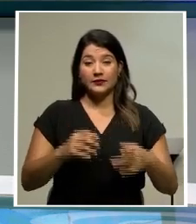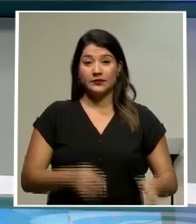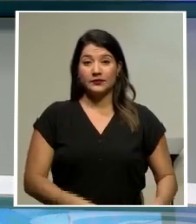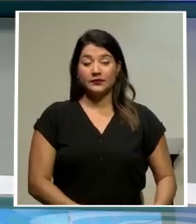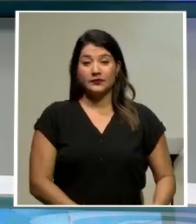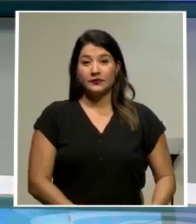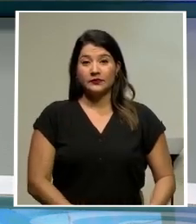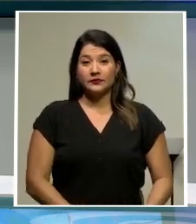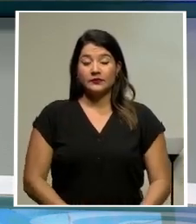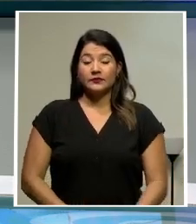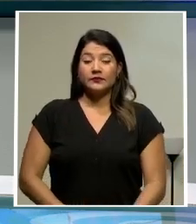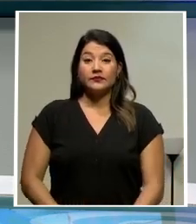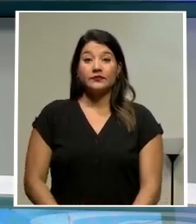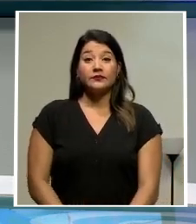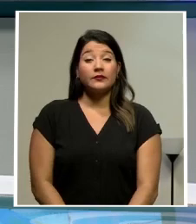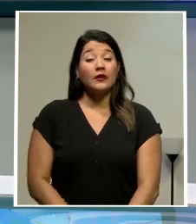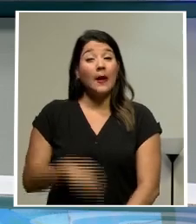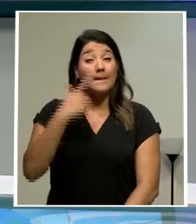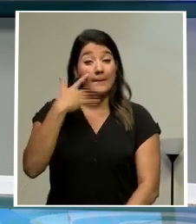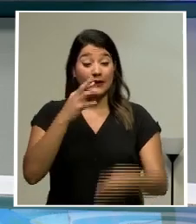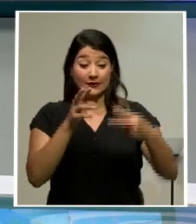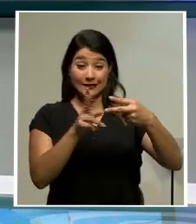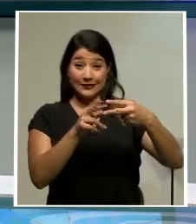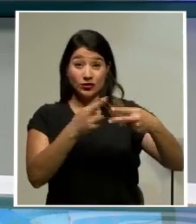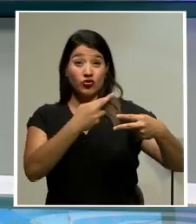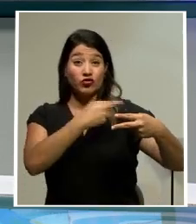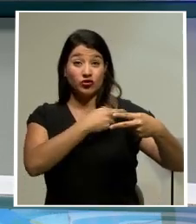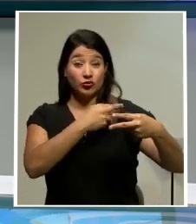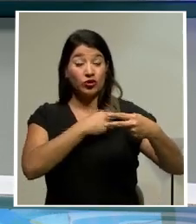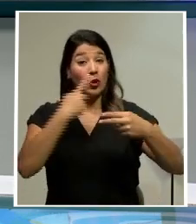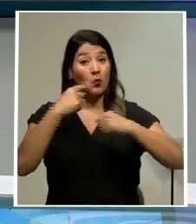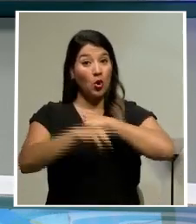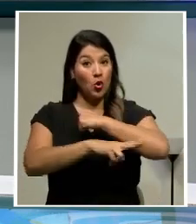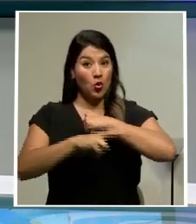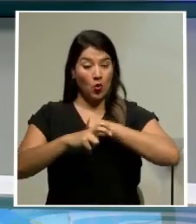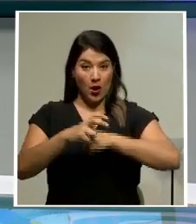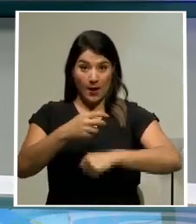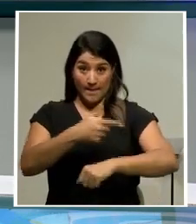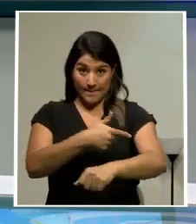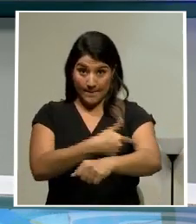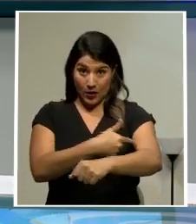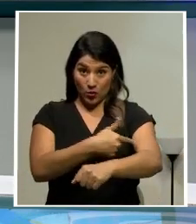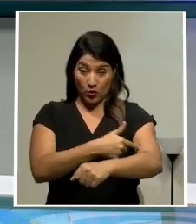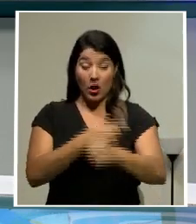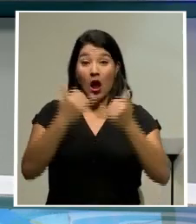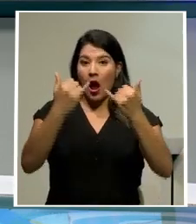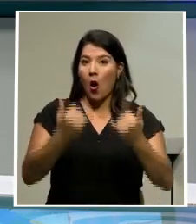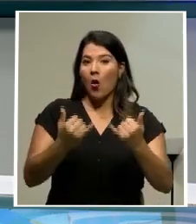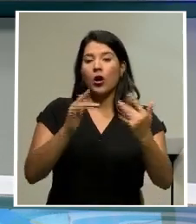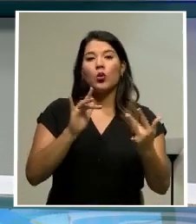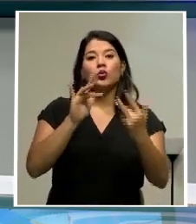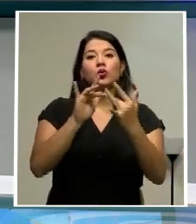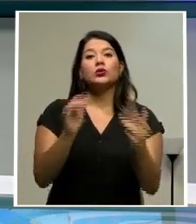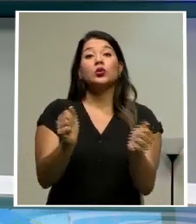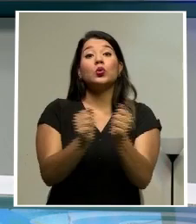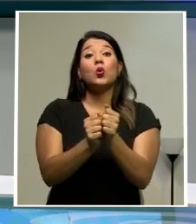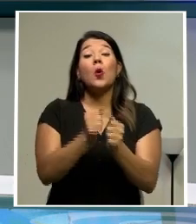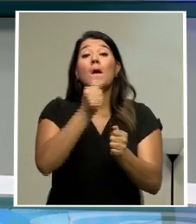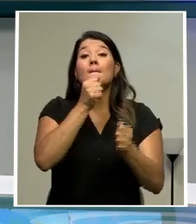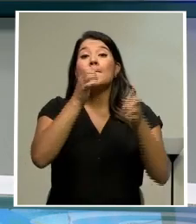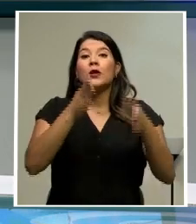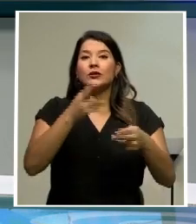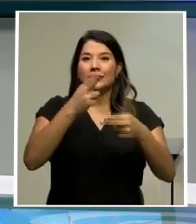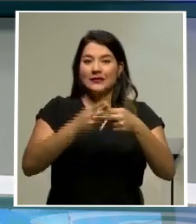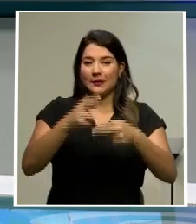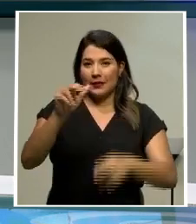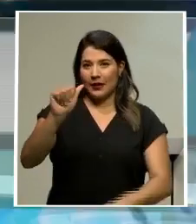serían los presuntos responsables del robo de las vacunas. Vamos a un pase en vivo con el periodista Andrés